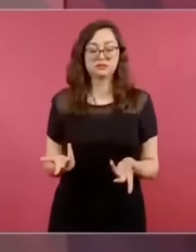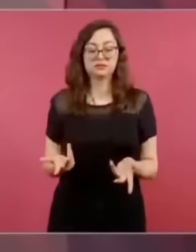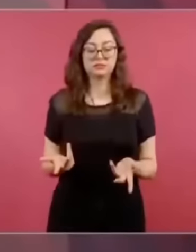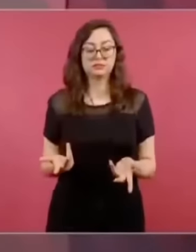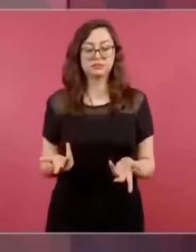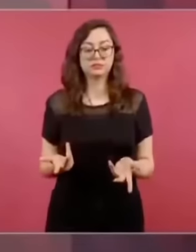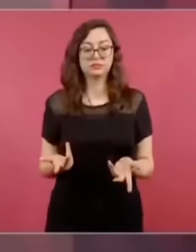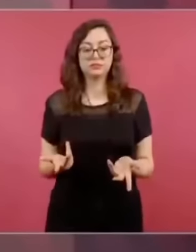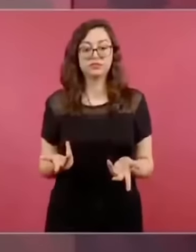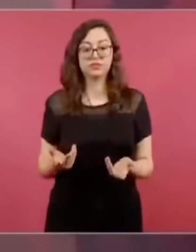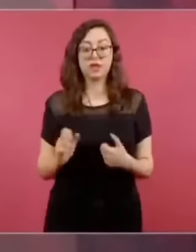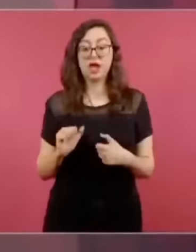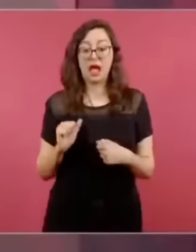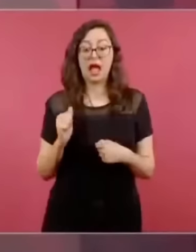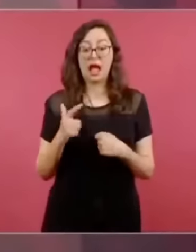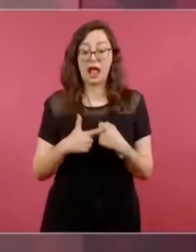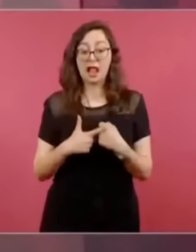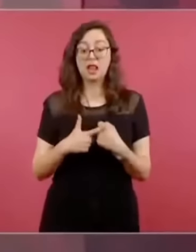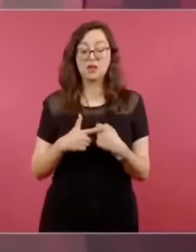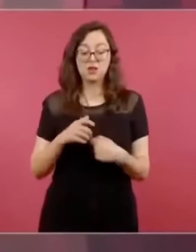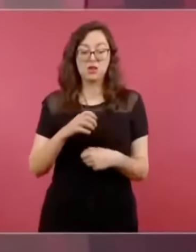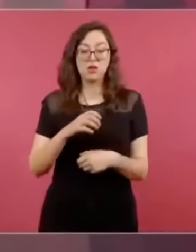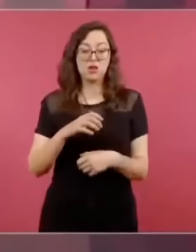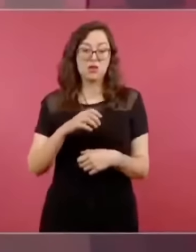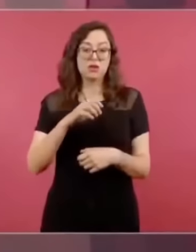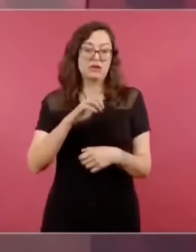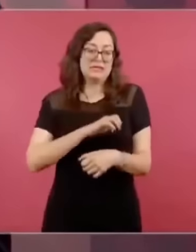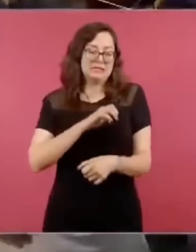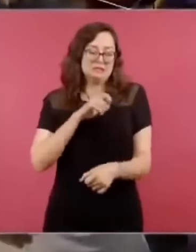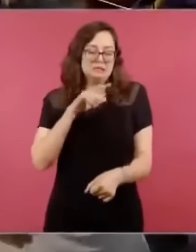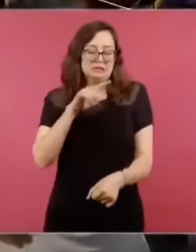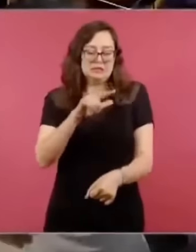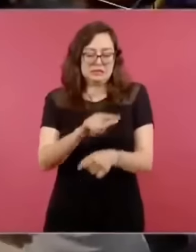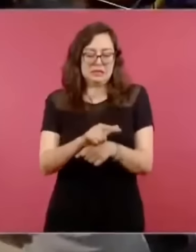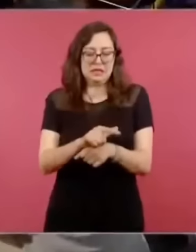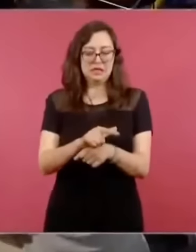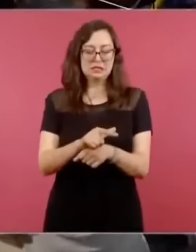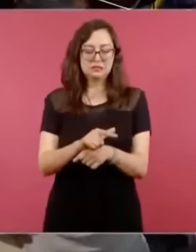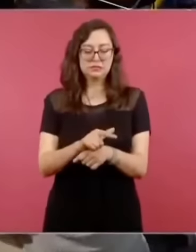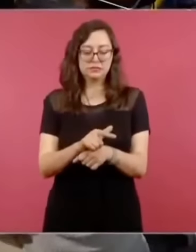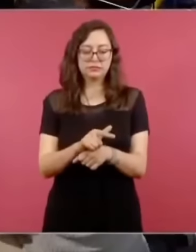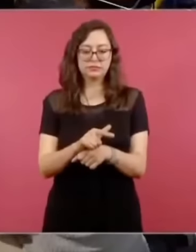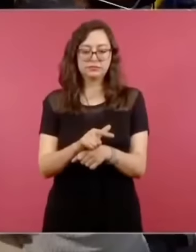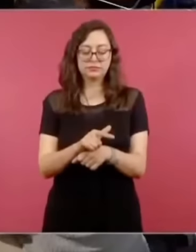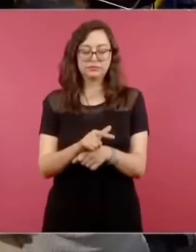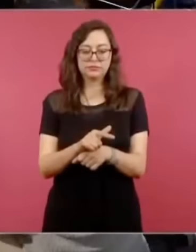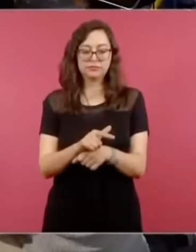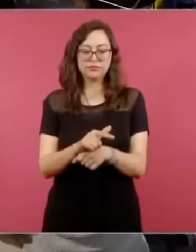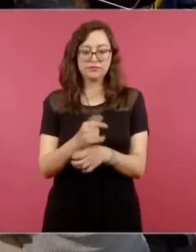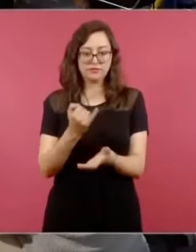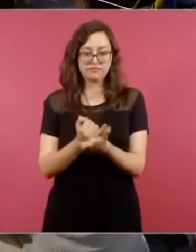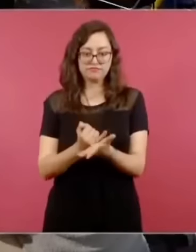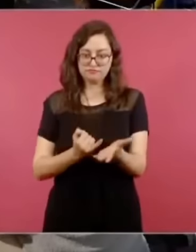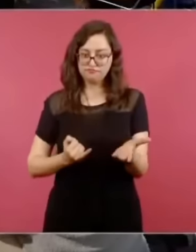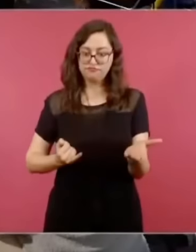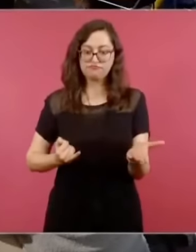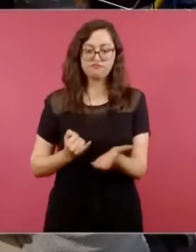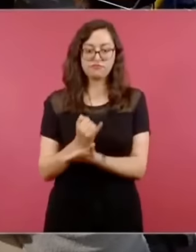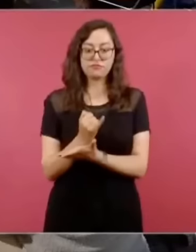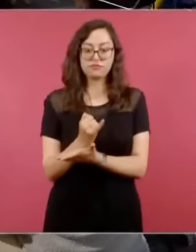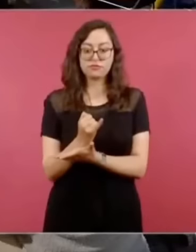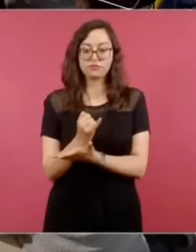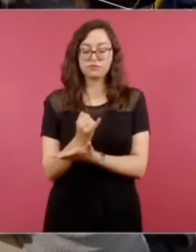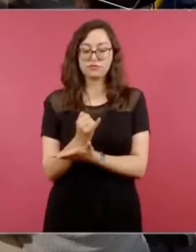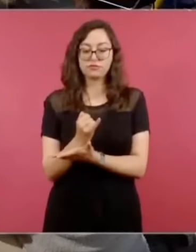también especial. Se tomó la decisión de que los que van a